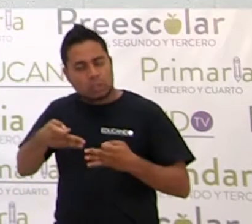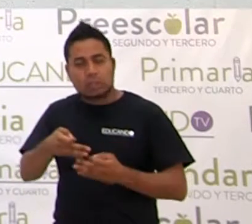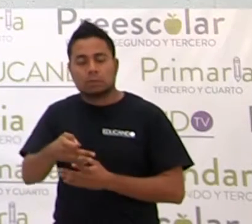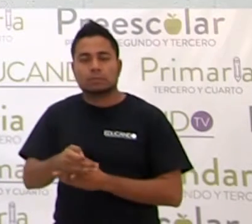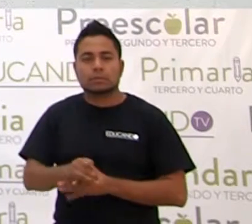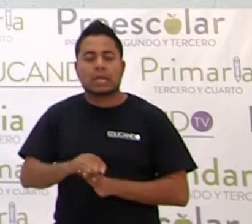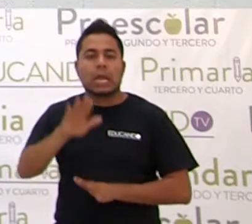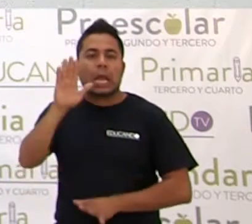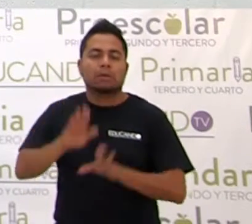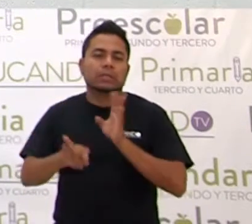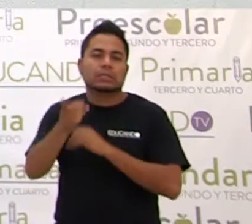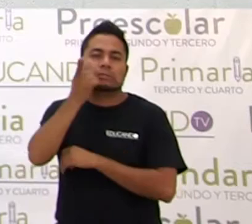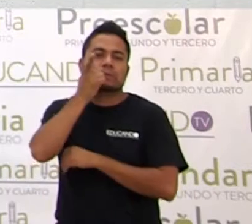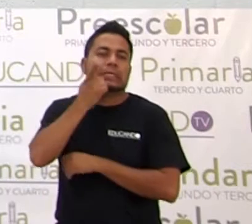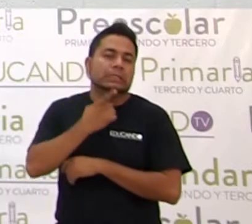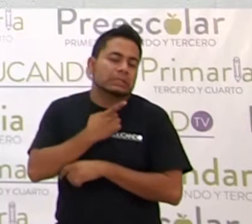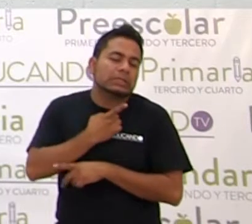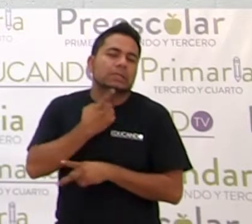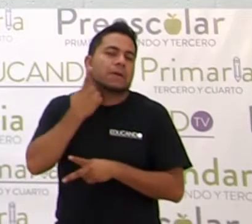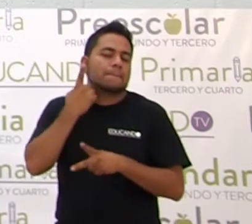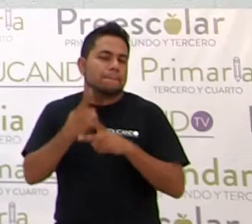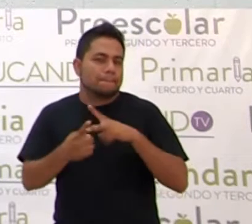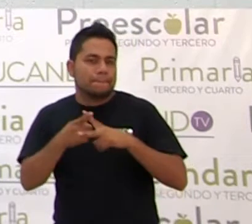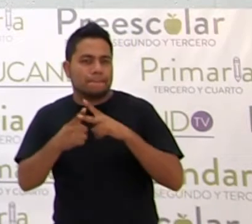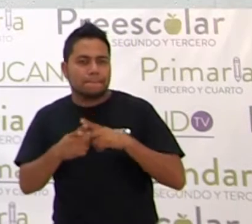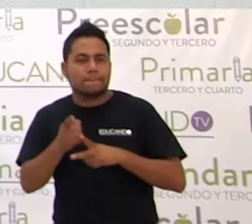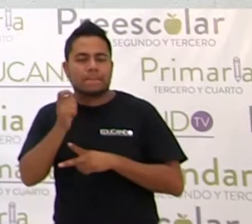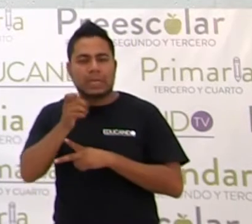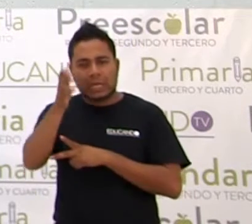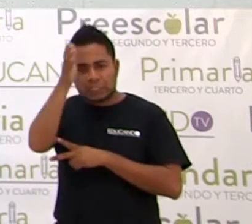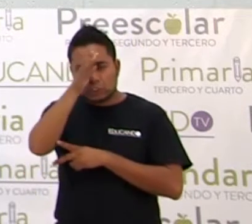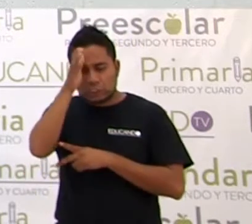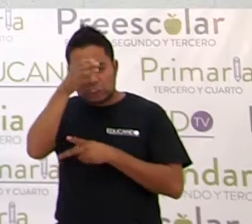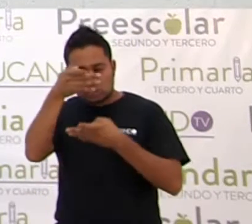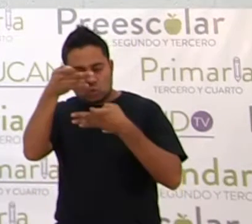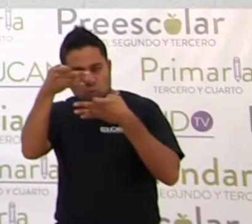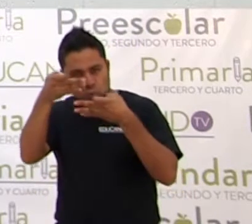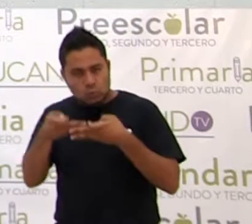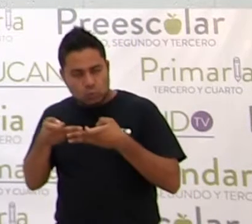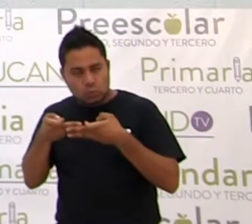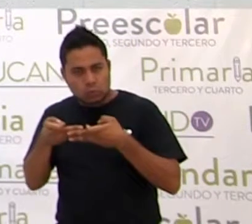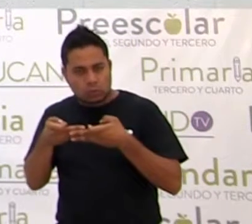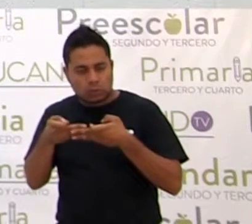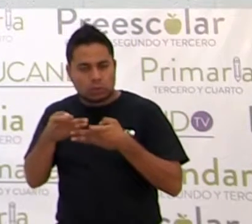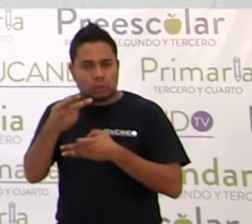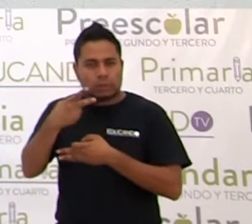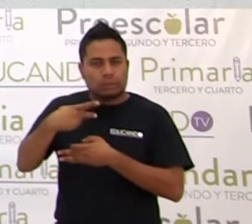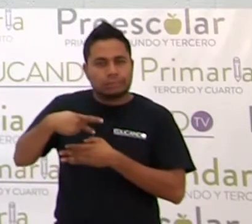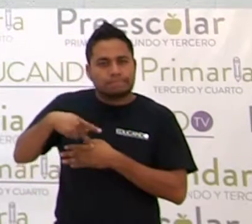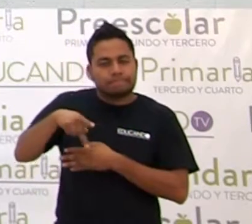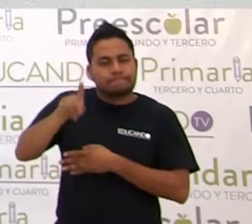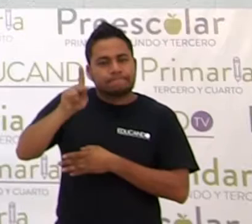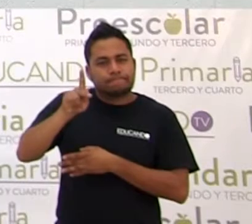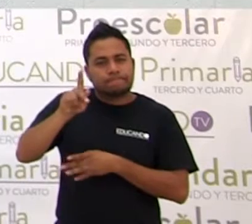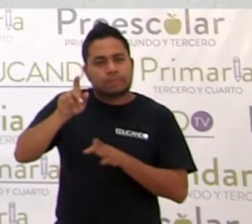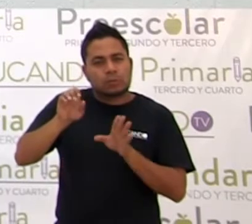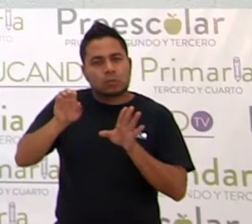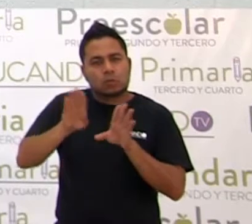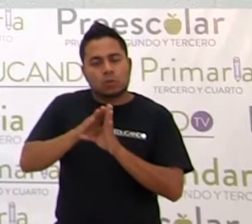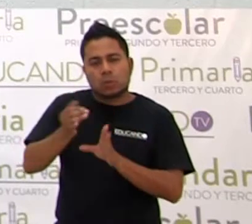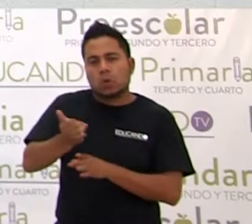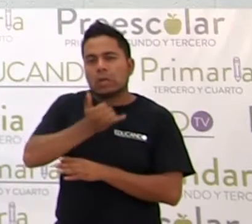veces nos dicen que matemáticas es una ciencia exacta, pero es algo, un error